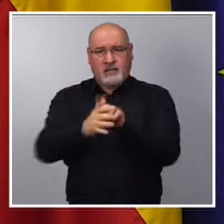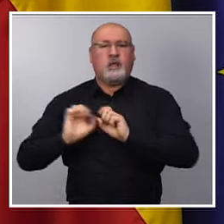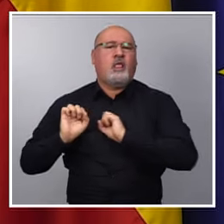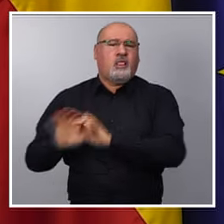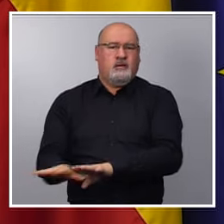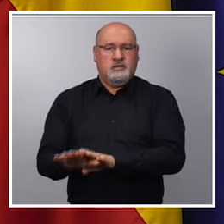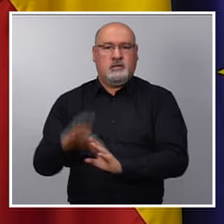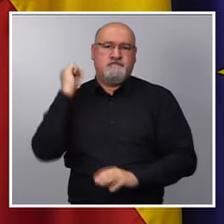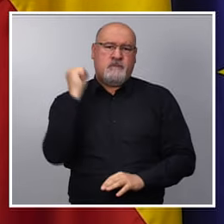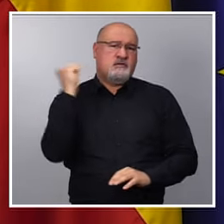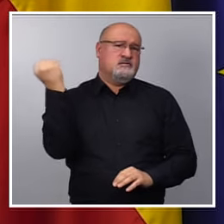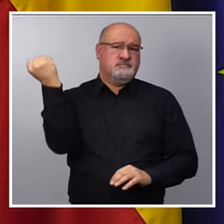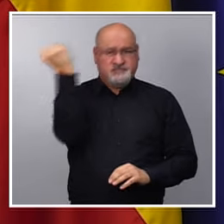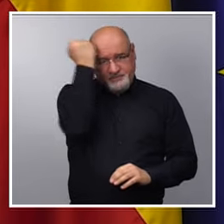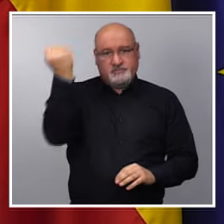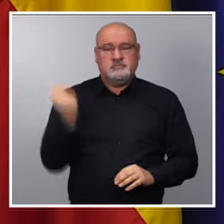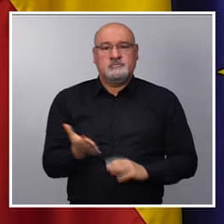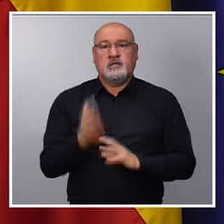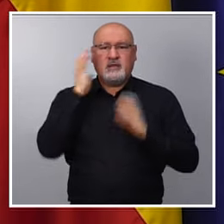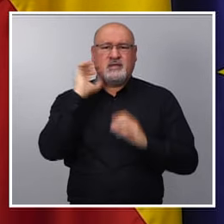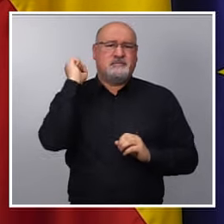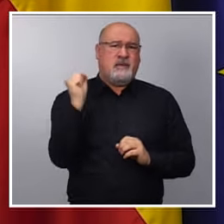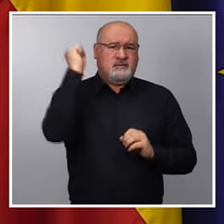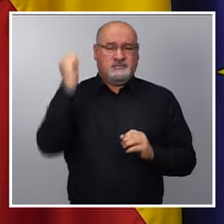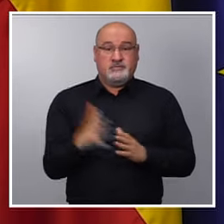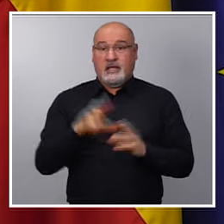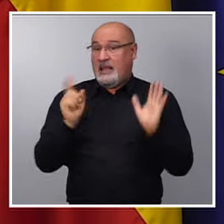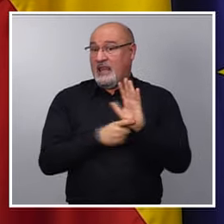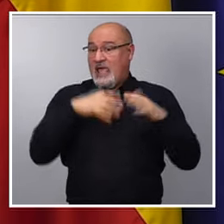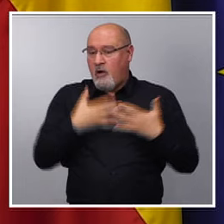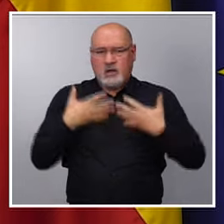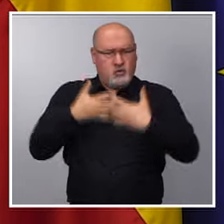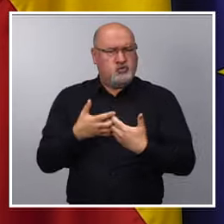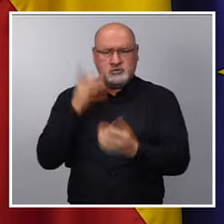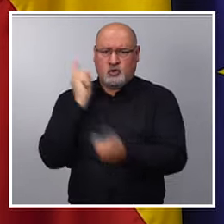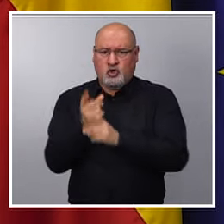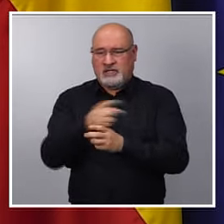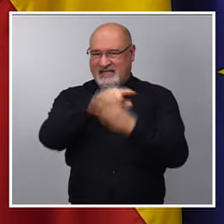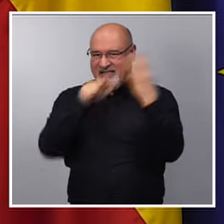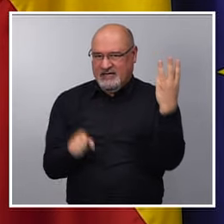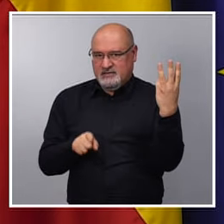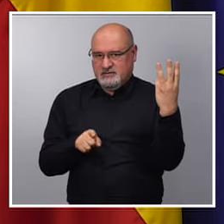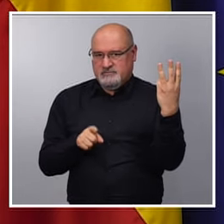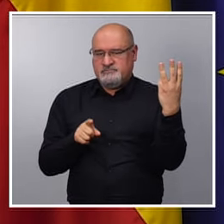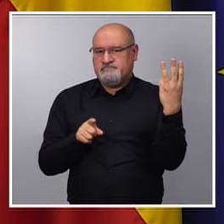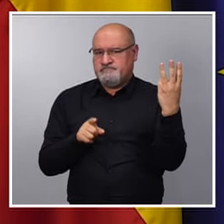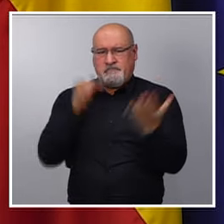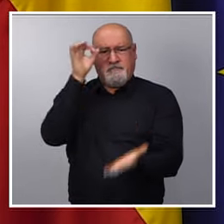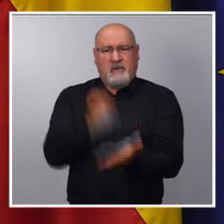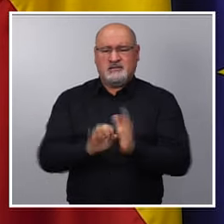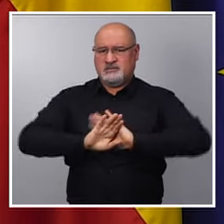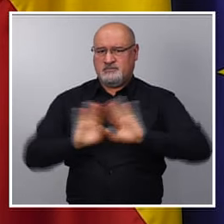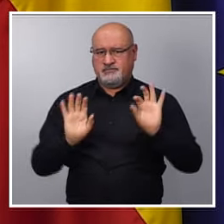sacrificio de animales. Y esta ley tiene por objetivo luchar contra estas tres principales lacras y